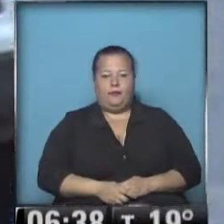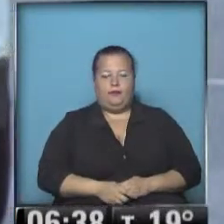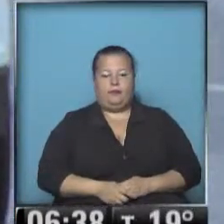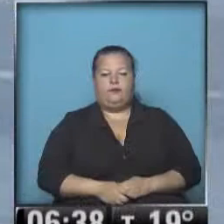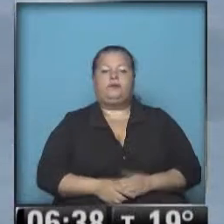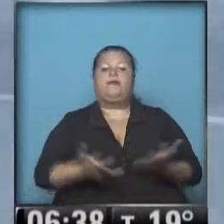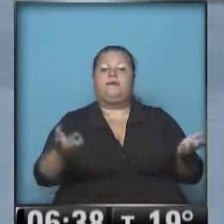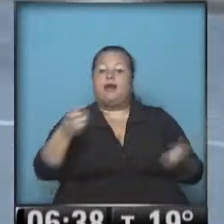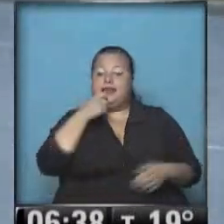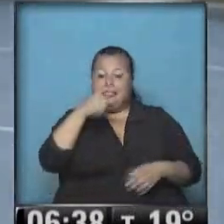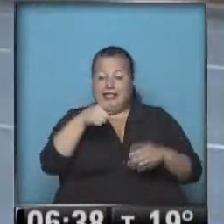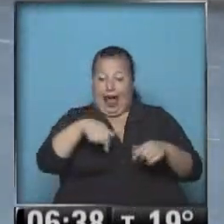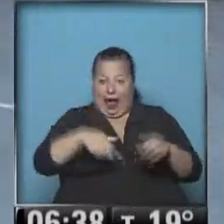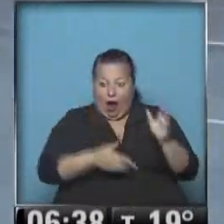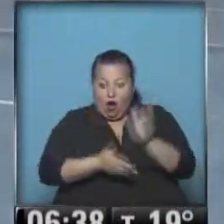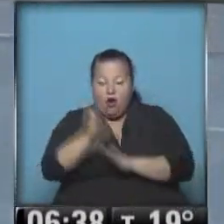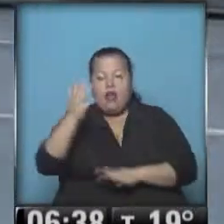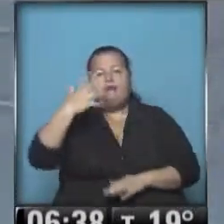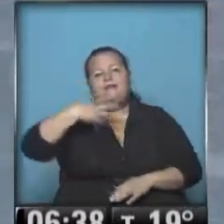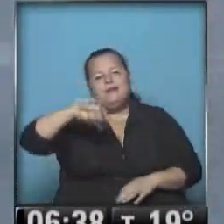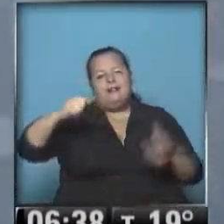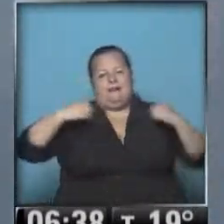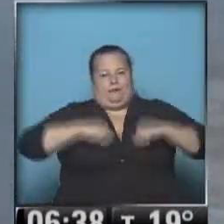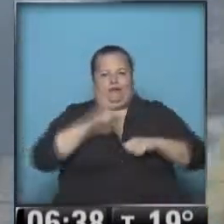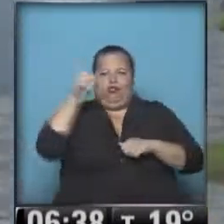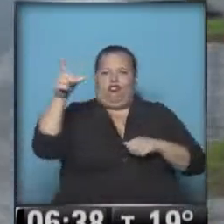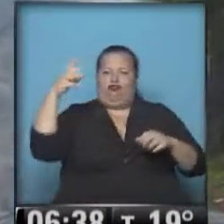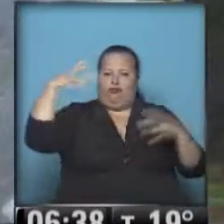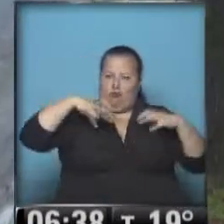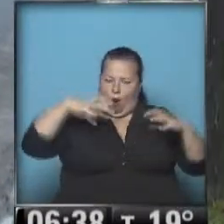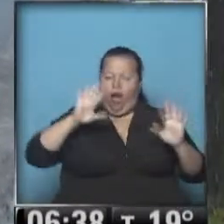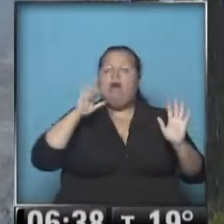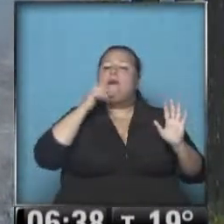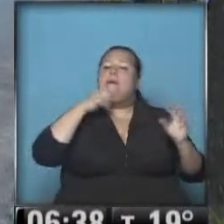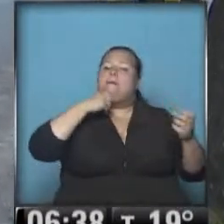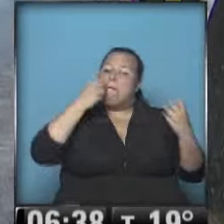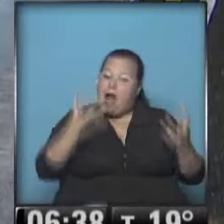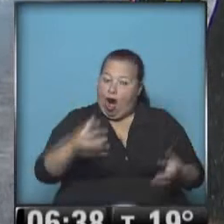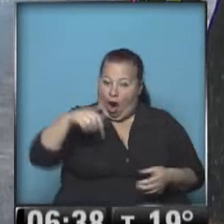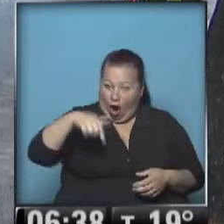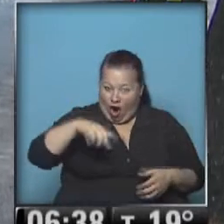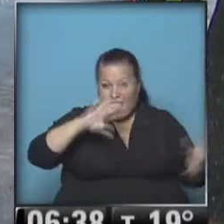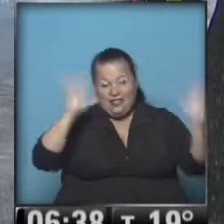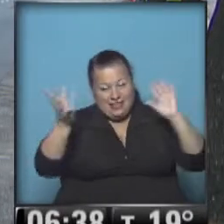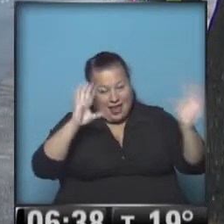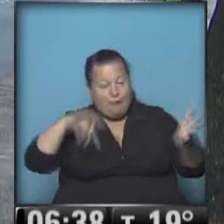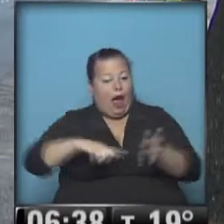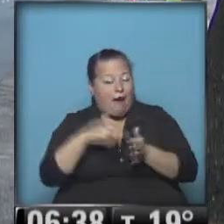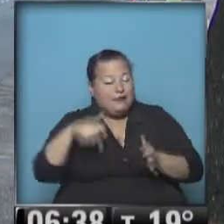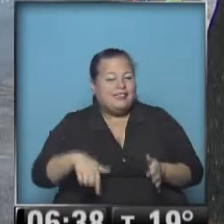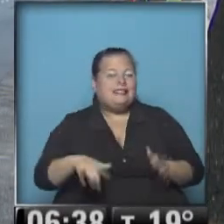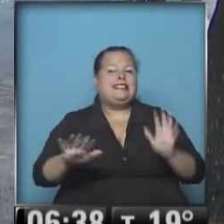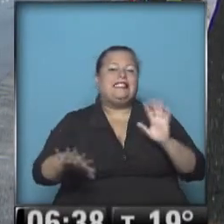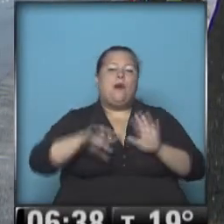Y si está saliendo ahora, lleve algo impermeable, porque los mejoramientos para hoy en la ciudad de Buenos